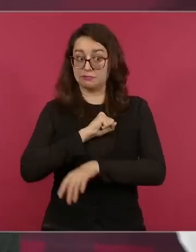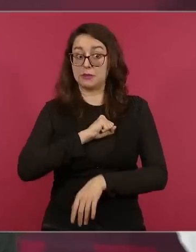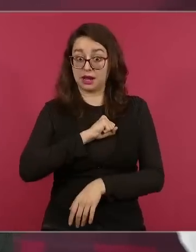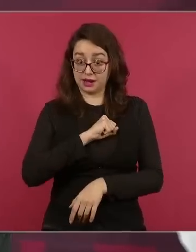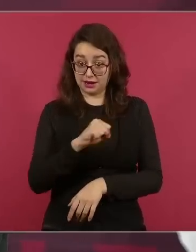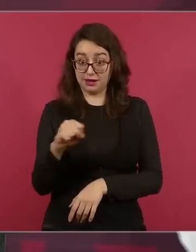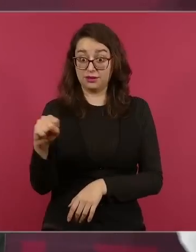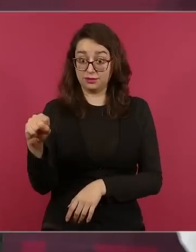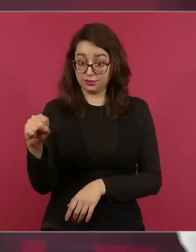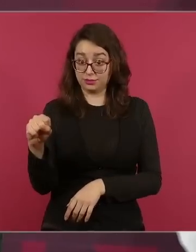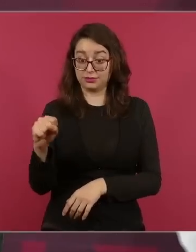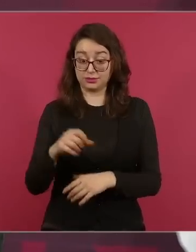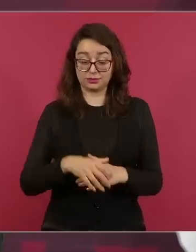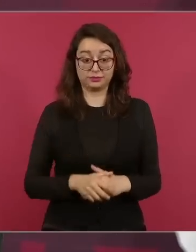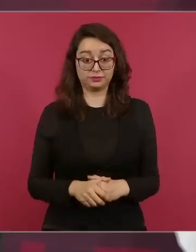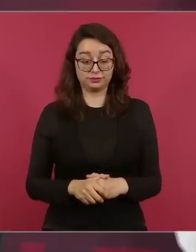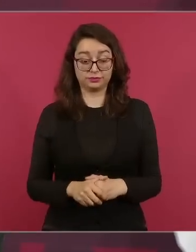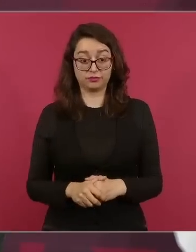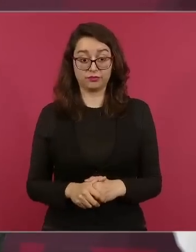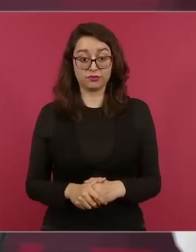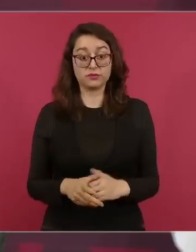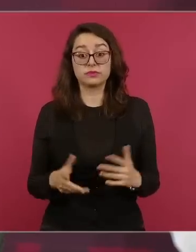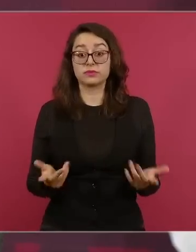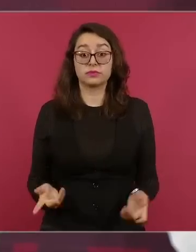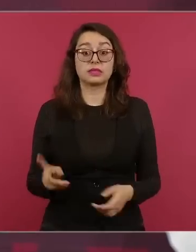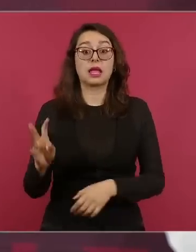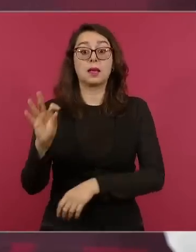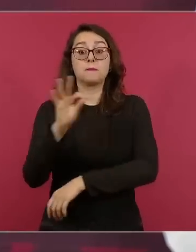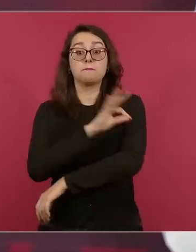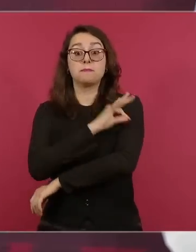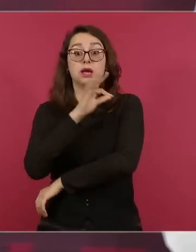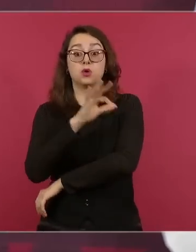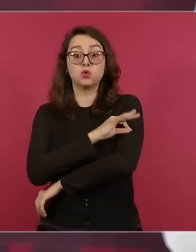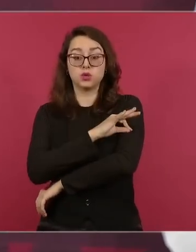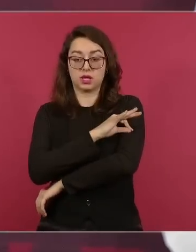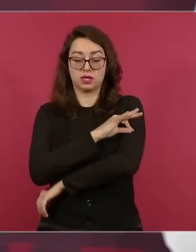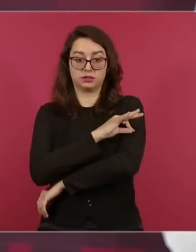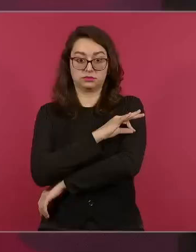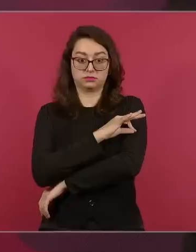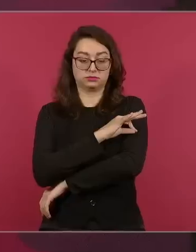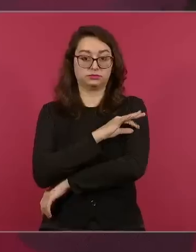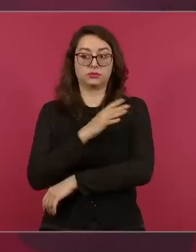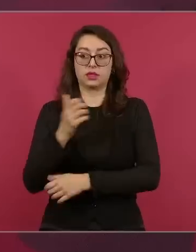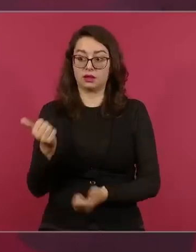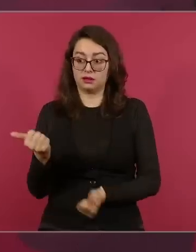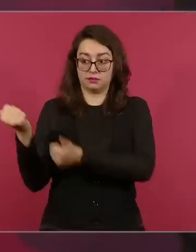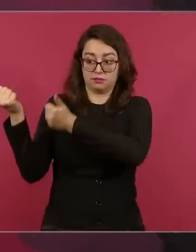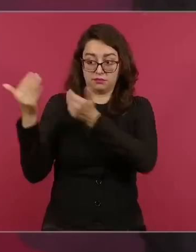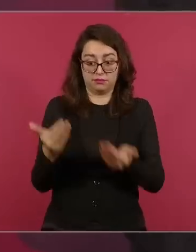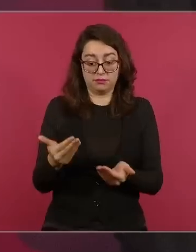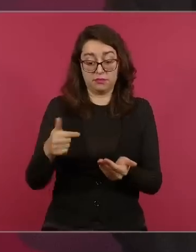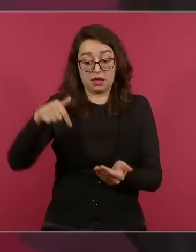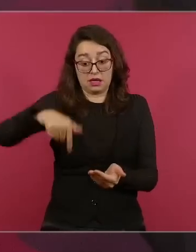Las vacunas pasan por COFEPRIS y se